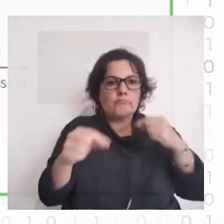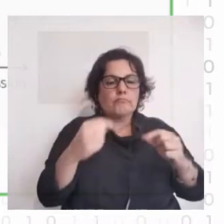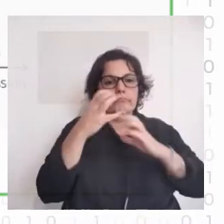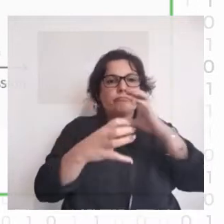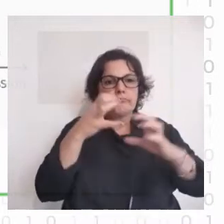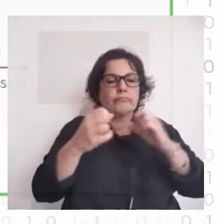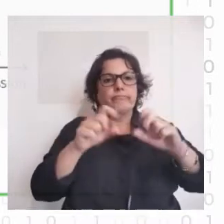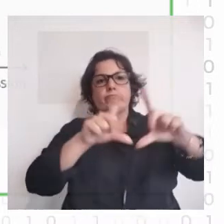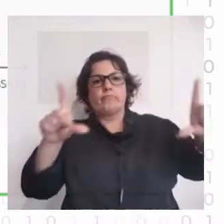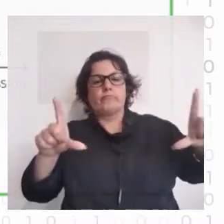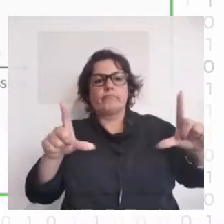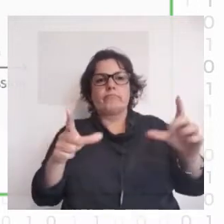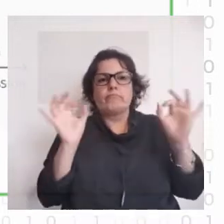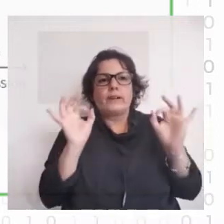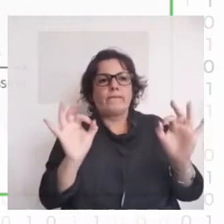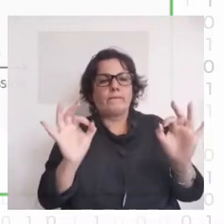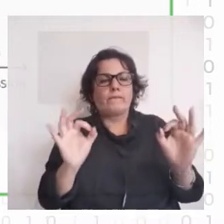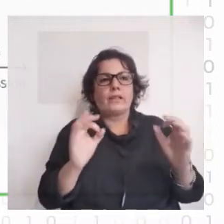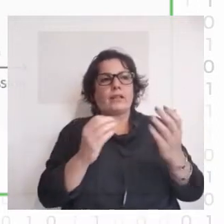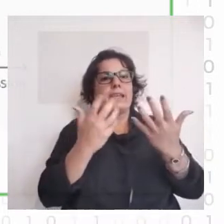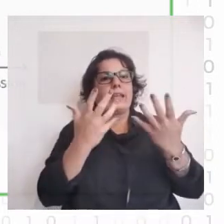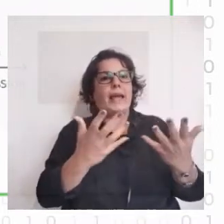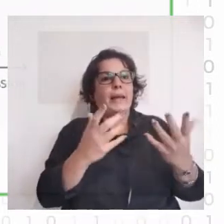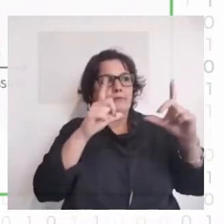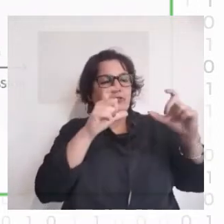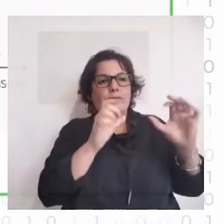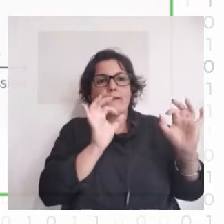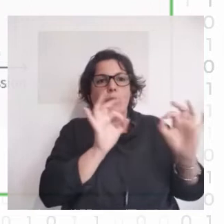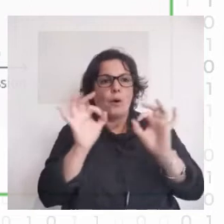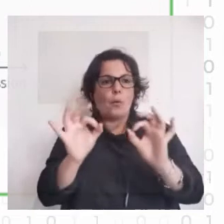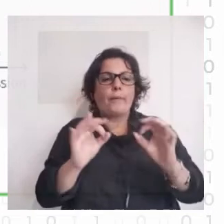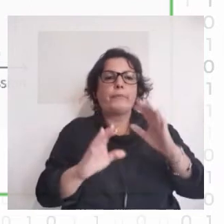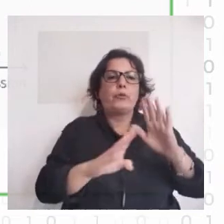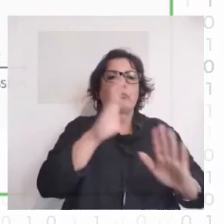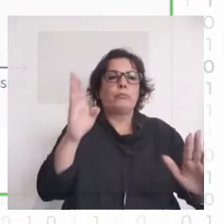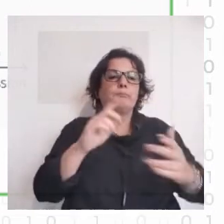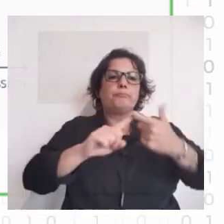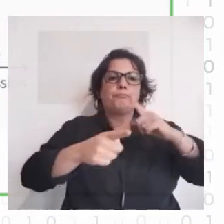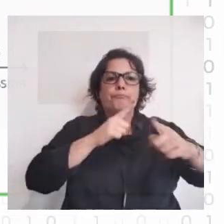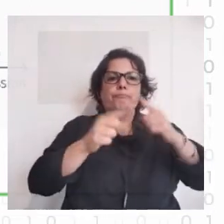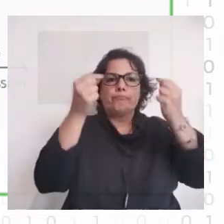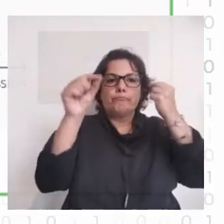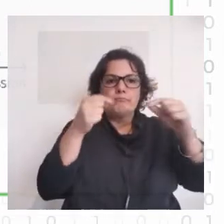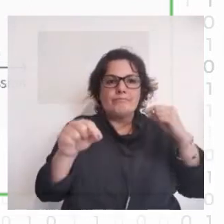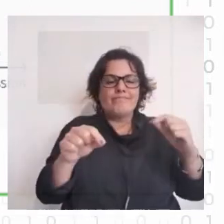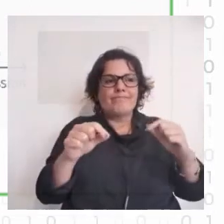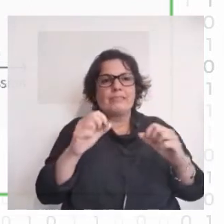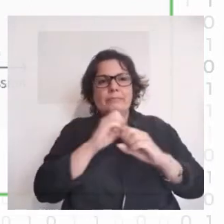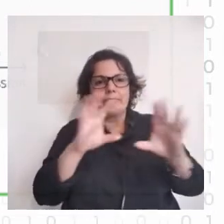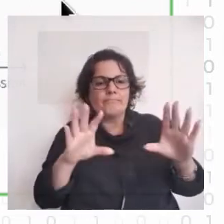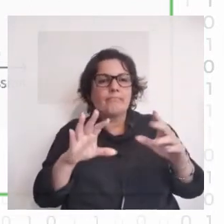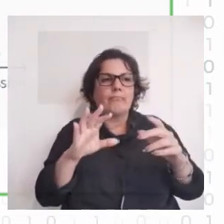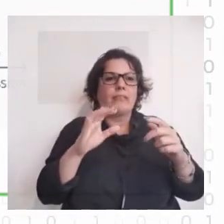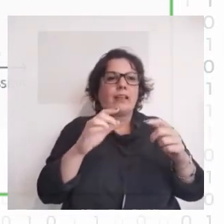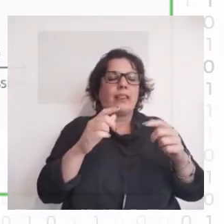fielmente la escena que quisimos fotografiar otros tienen que ver con corregir ciertos desperfectos ópticos de los sensores